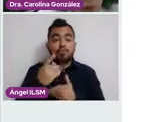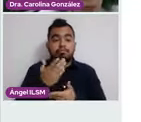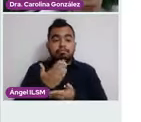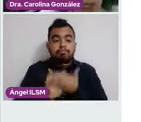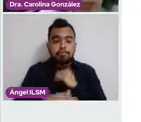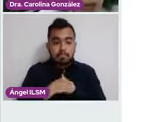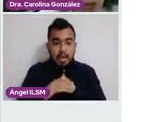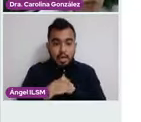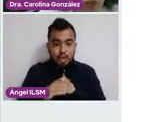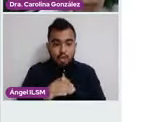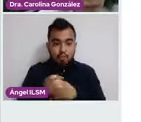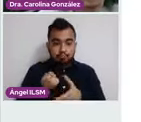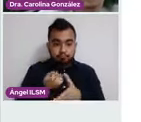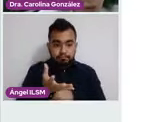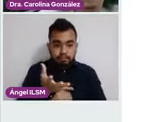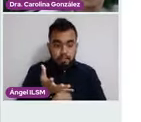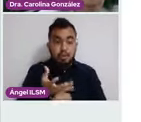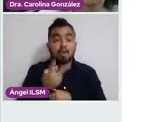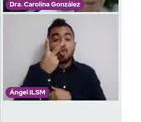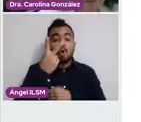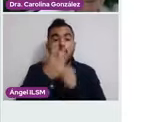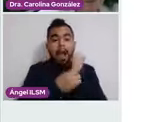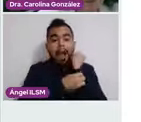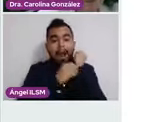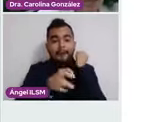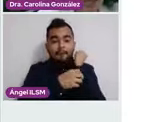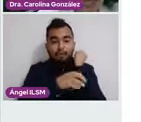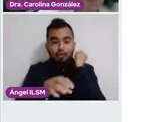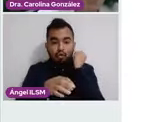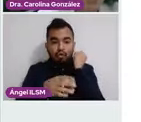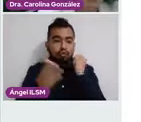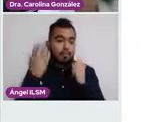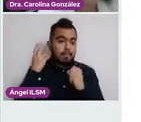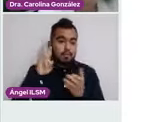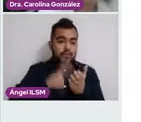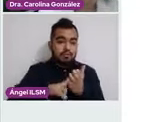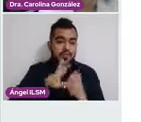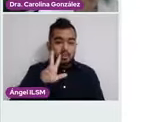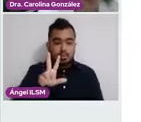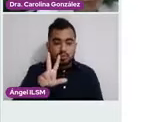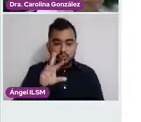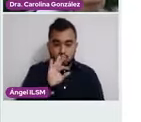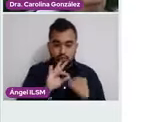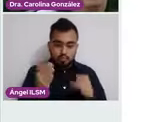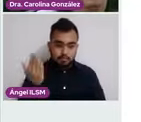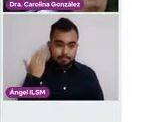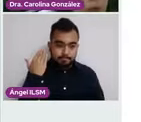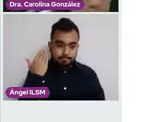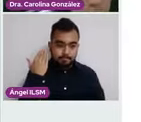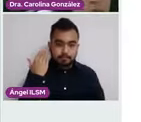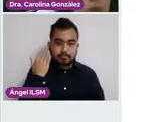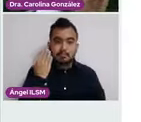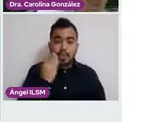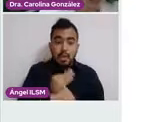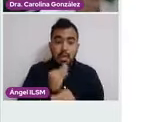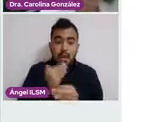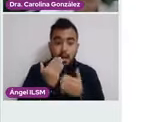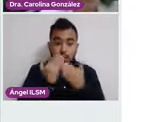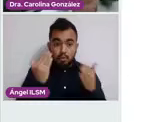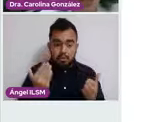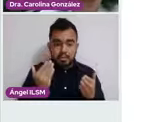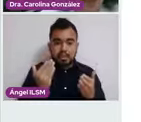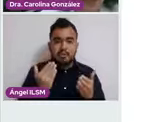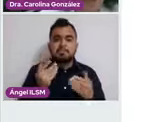abortos. El último en 2018. El padecimiento actual de la paciente, para recordar los síntomas,